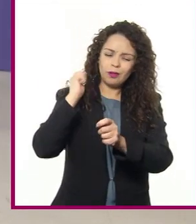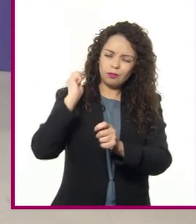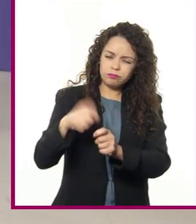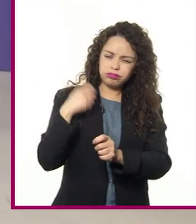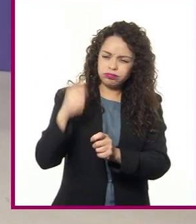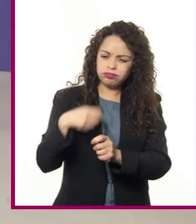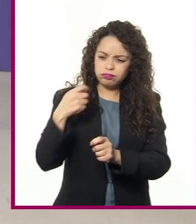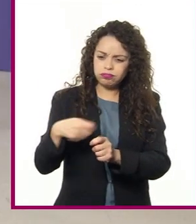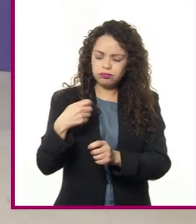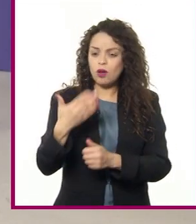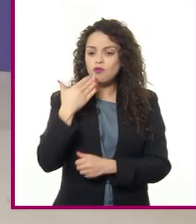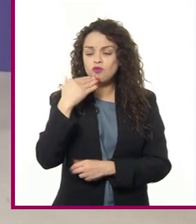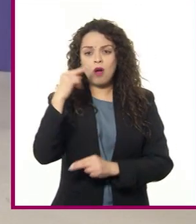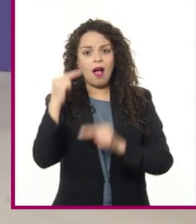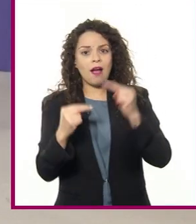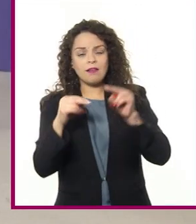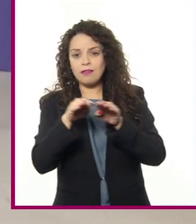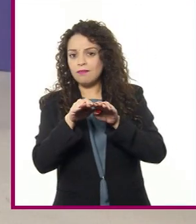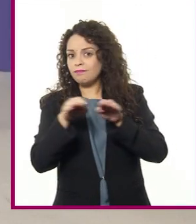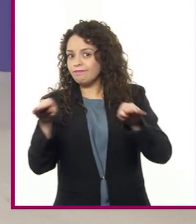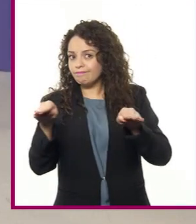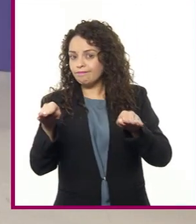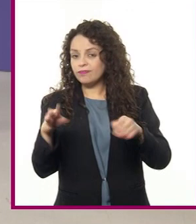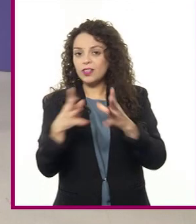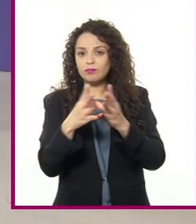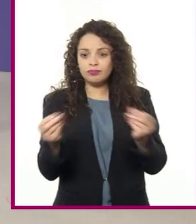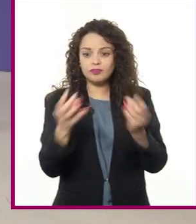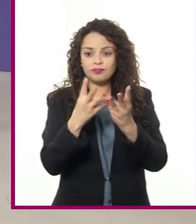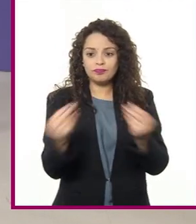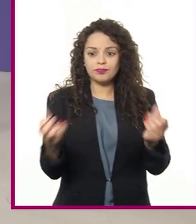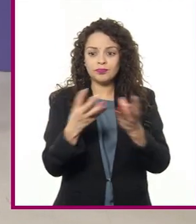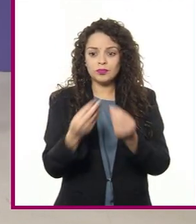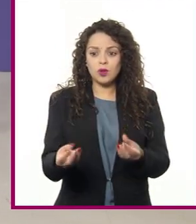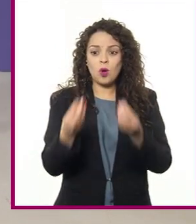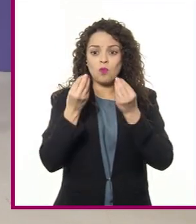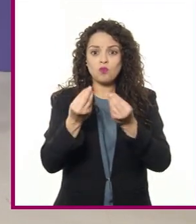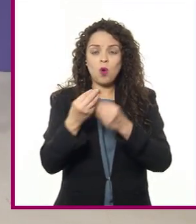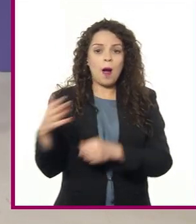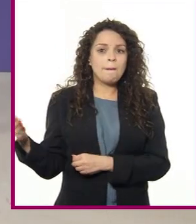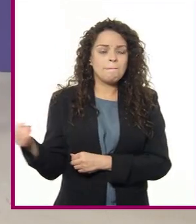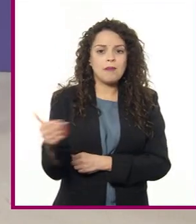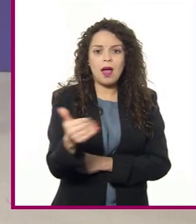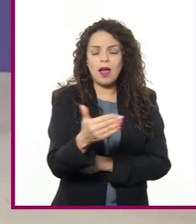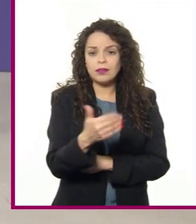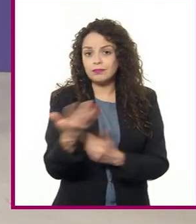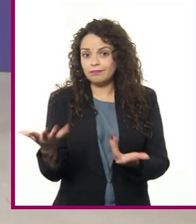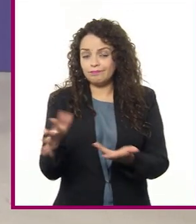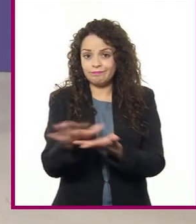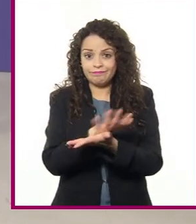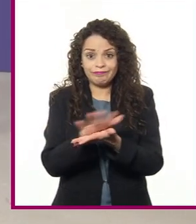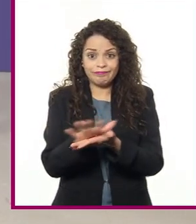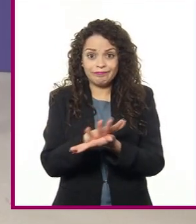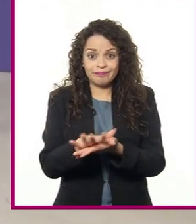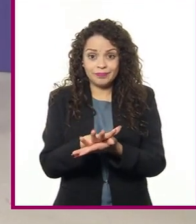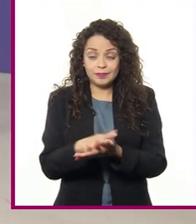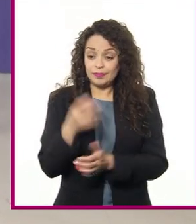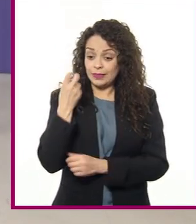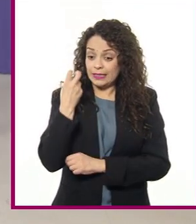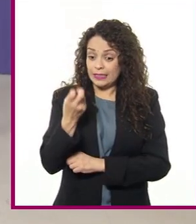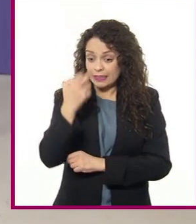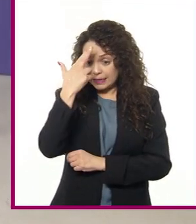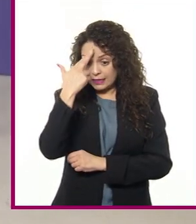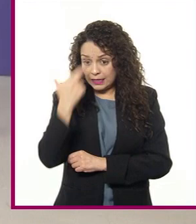desequilibrio en los ecosistemas y la desaparición de grandes bancos de peces. 18. Ante esta situación,